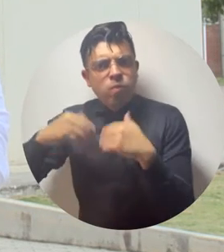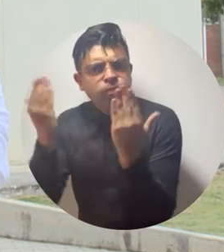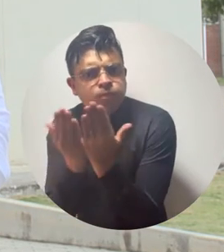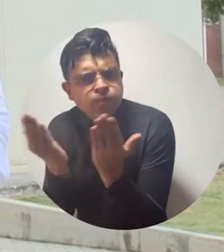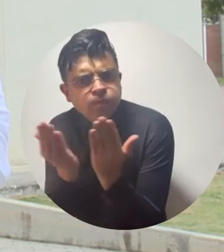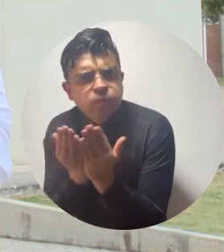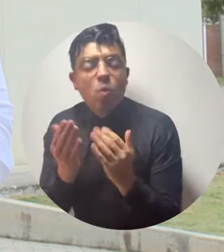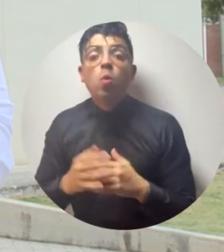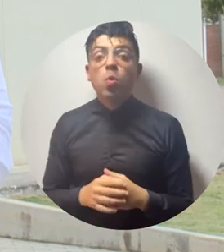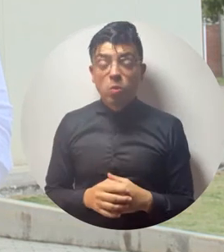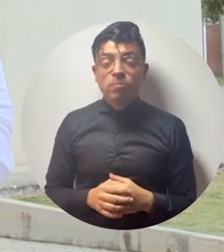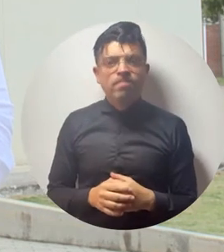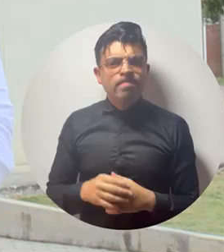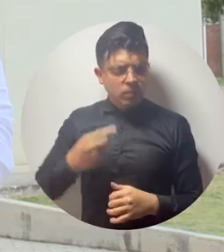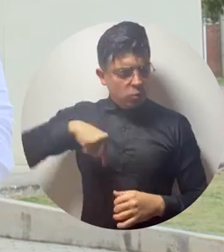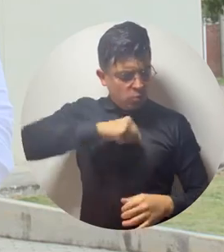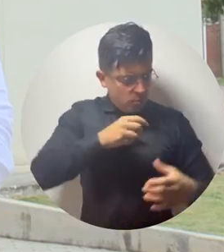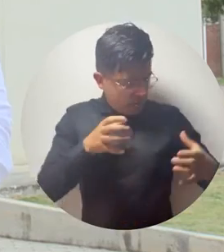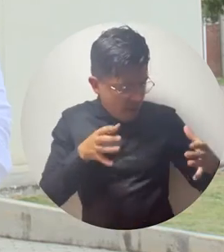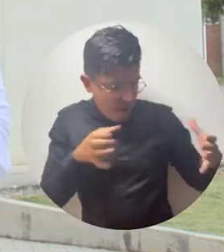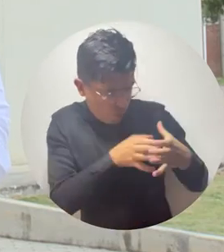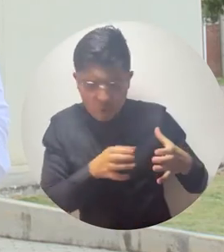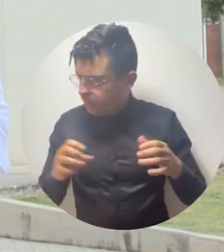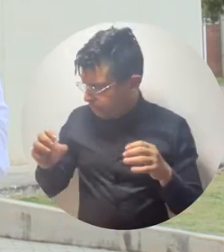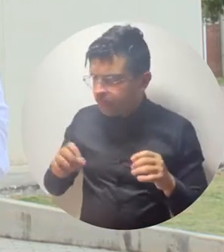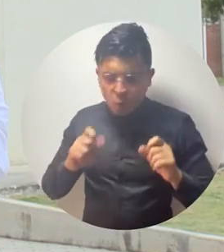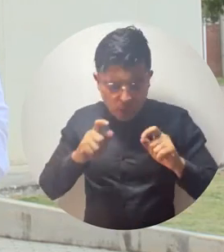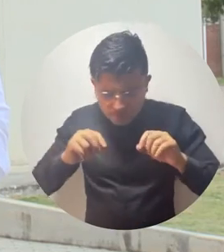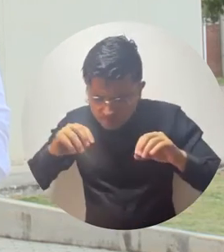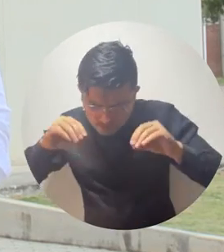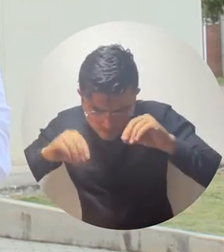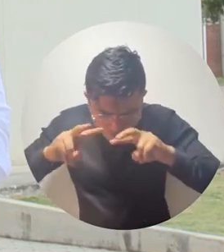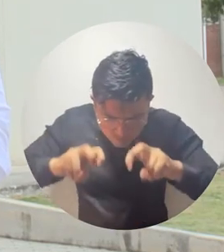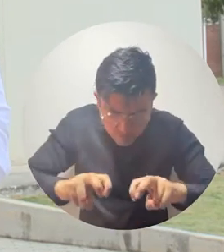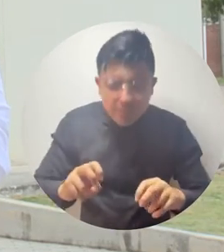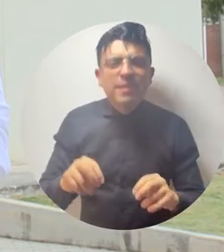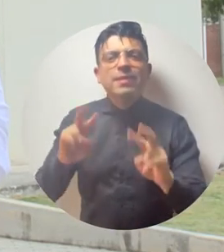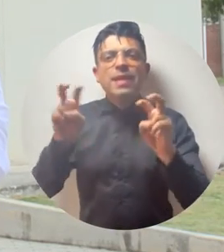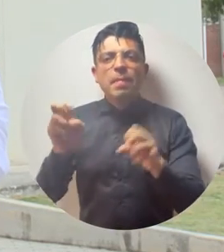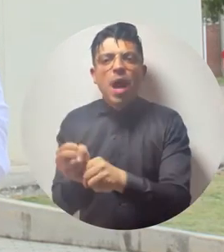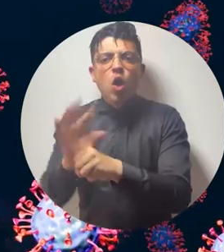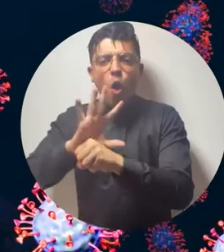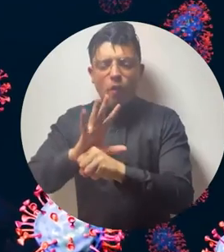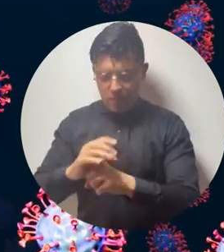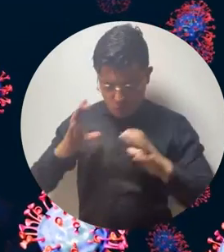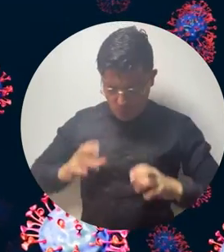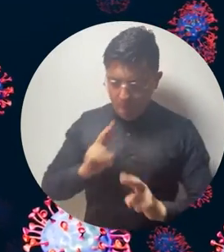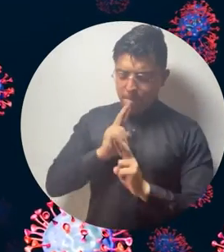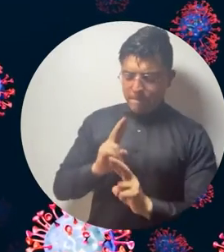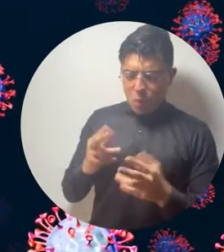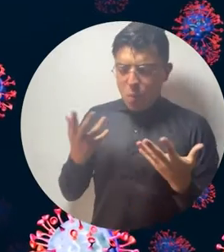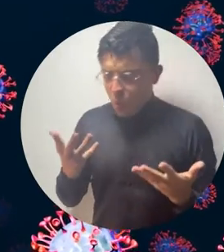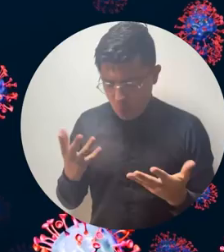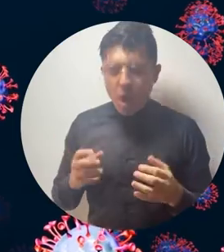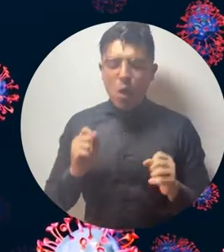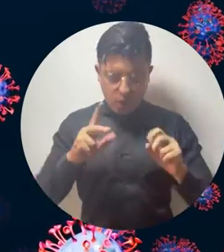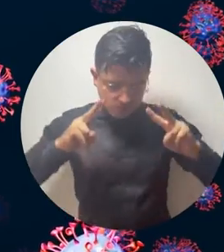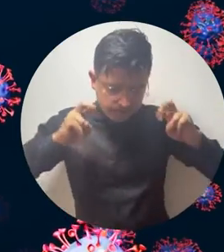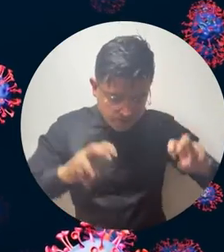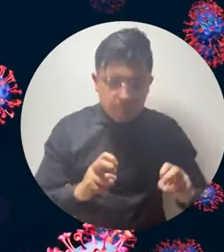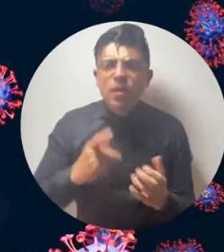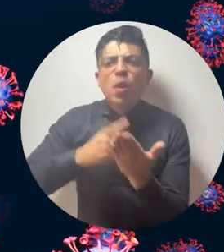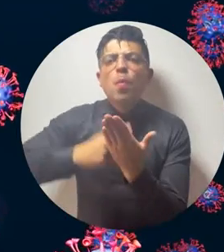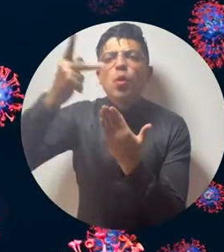de un estudio que realizamos alrededor de la respuesta de defensa contra el virus de SARS-CoV-2. La